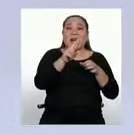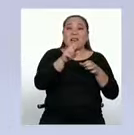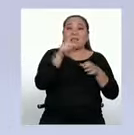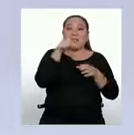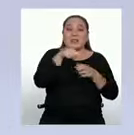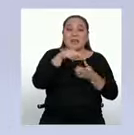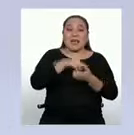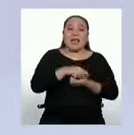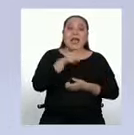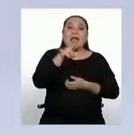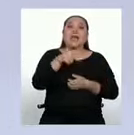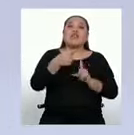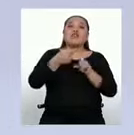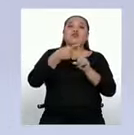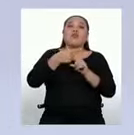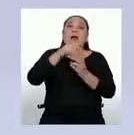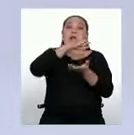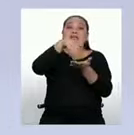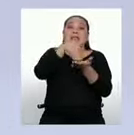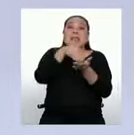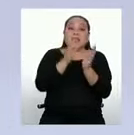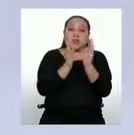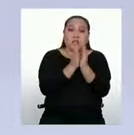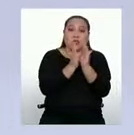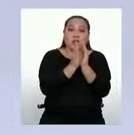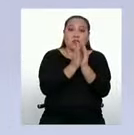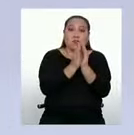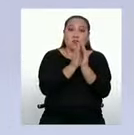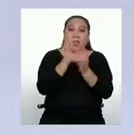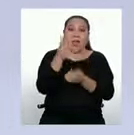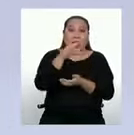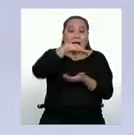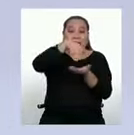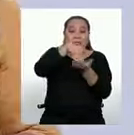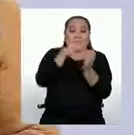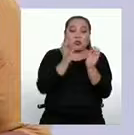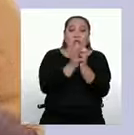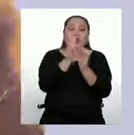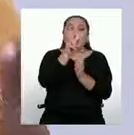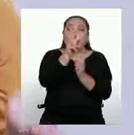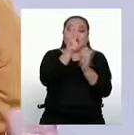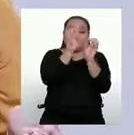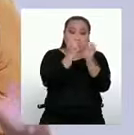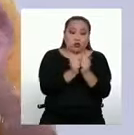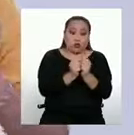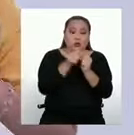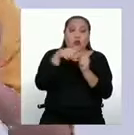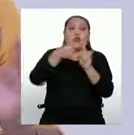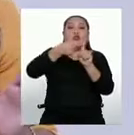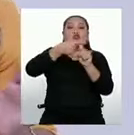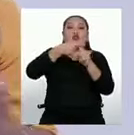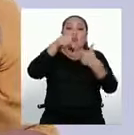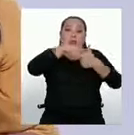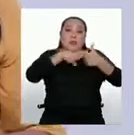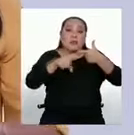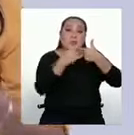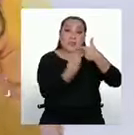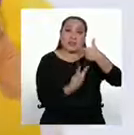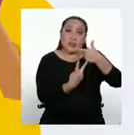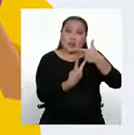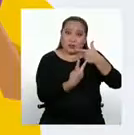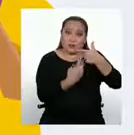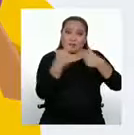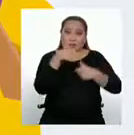es la media de los dos valores que están ubicados al centro. Vamos a terminar ahora con la moda,